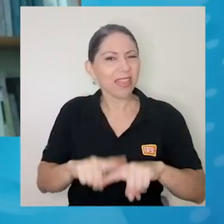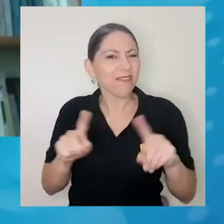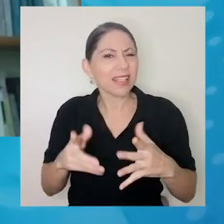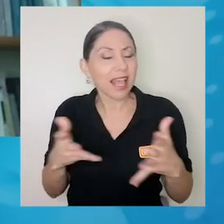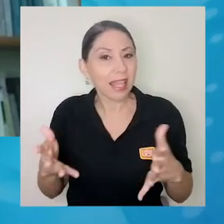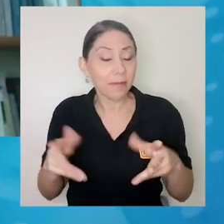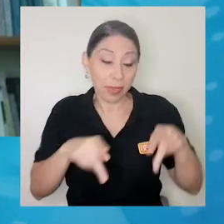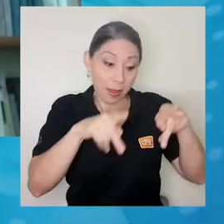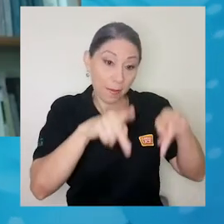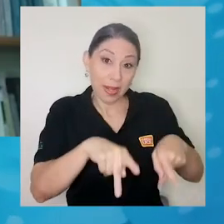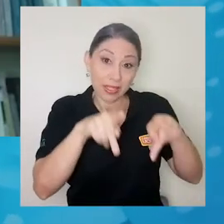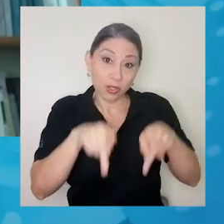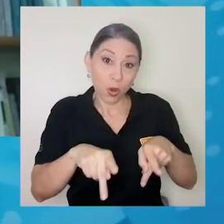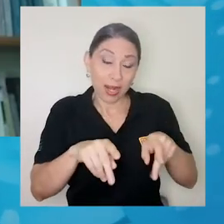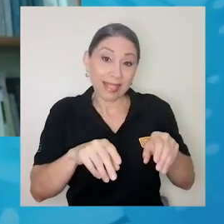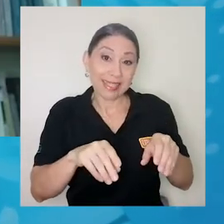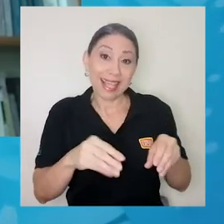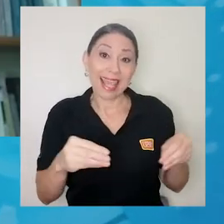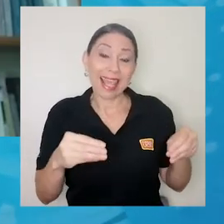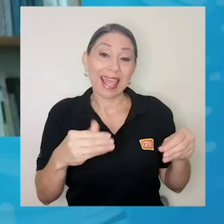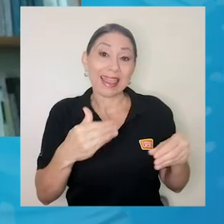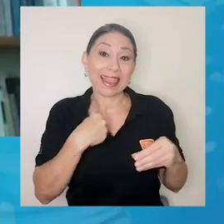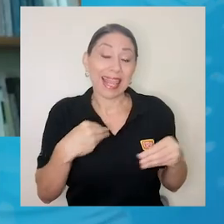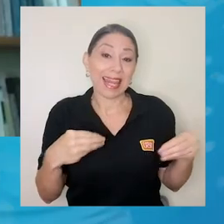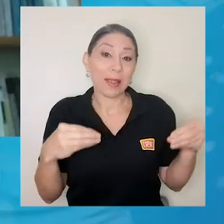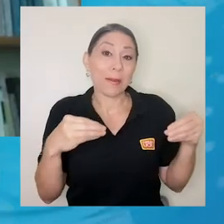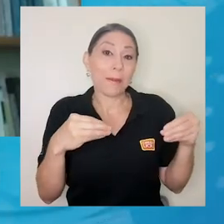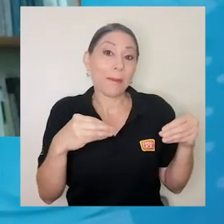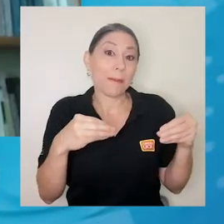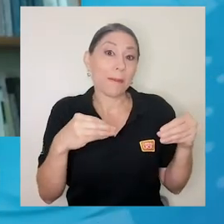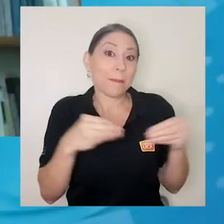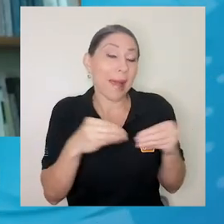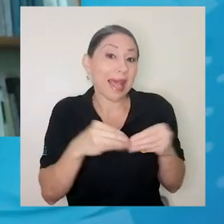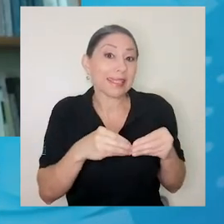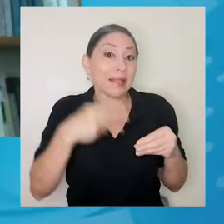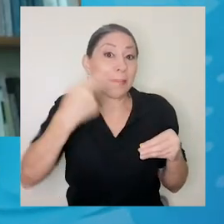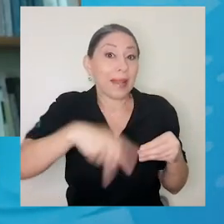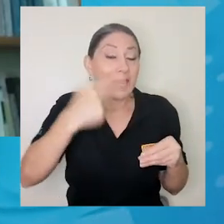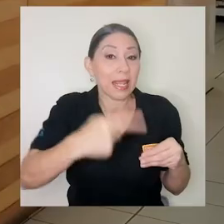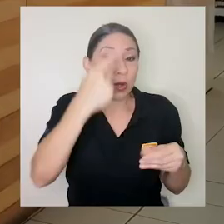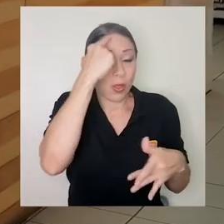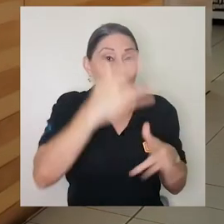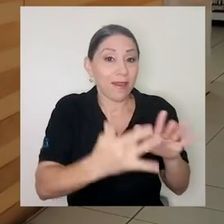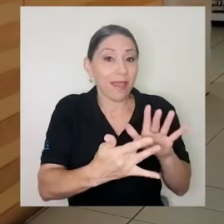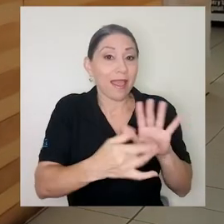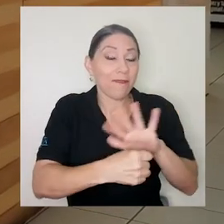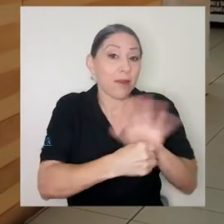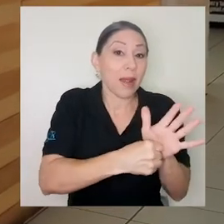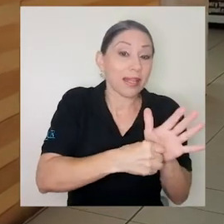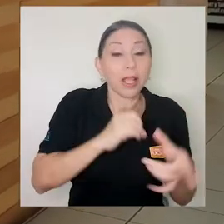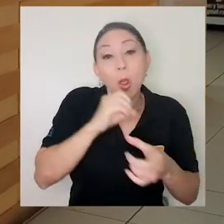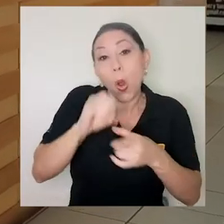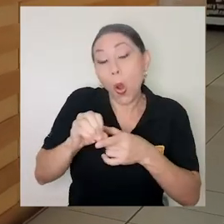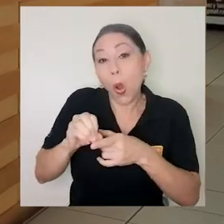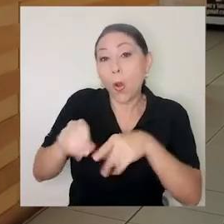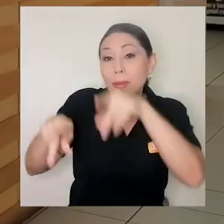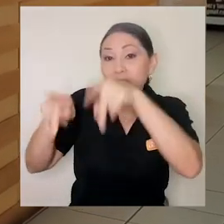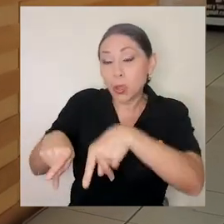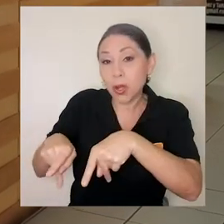personas que podrían tener una mayor exposición al virus porque son menos riesgosos y aquellos que seguramente salvaguardar.